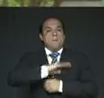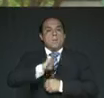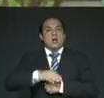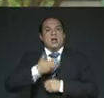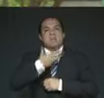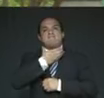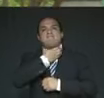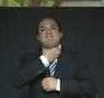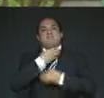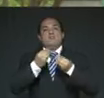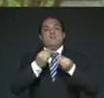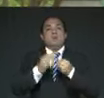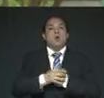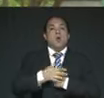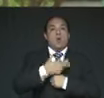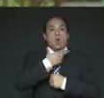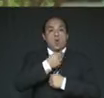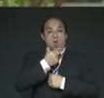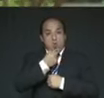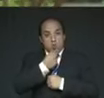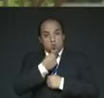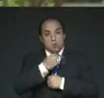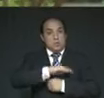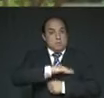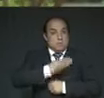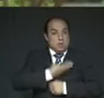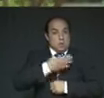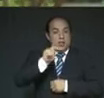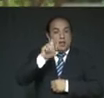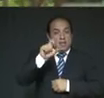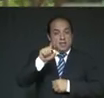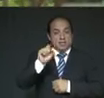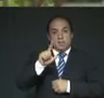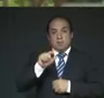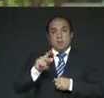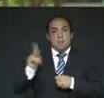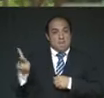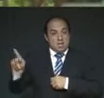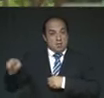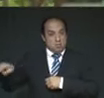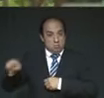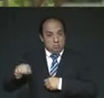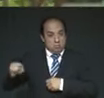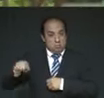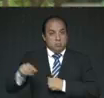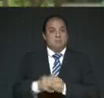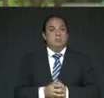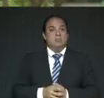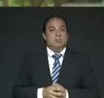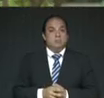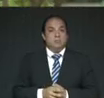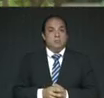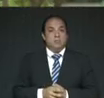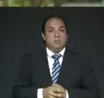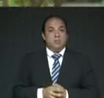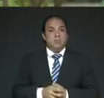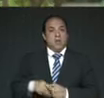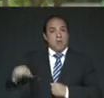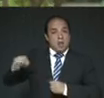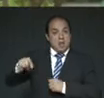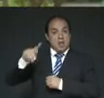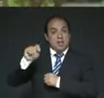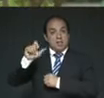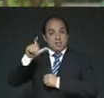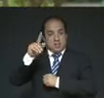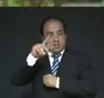También cayeron combatientes y pobladores mexicas de México Tenochtitlán y de México Tlatelolco. Los tlaxcaltecas